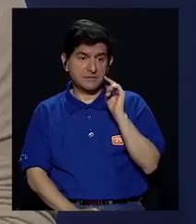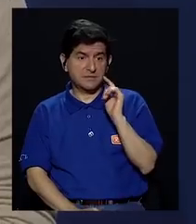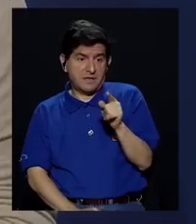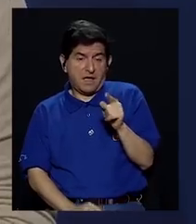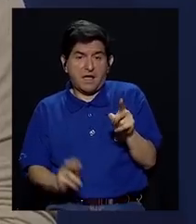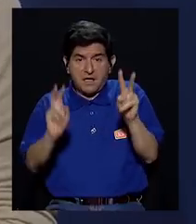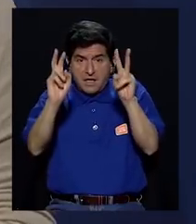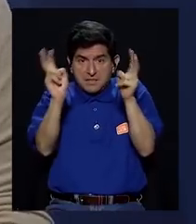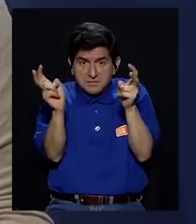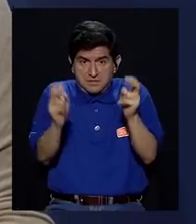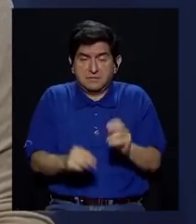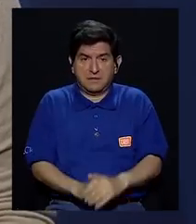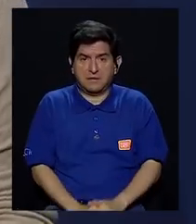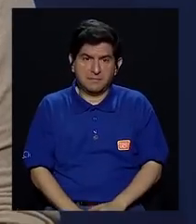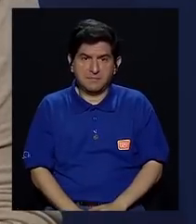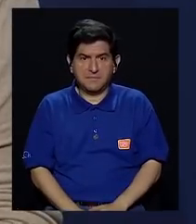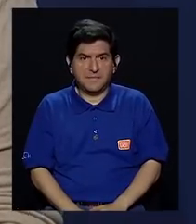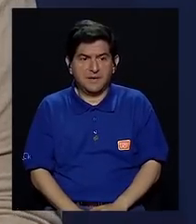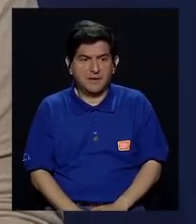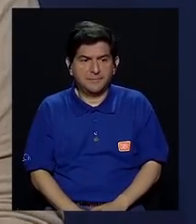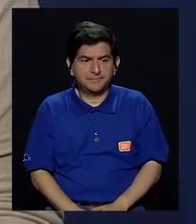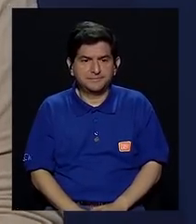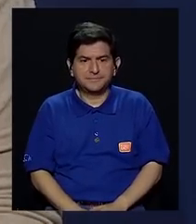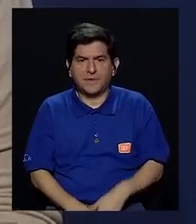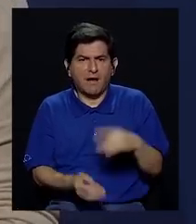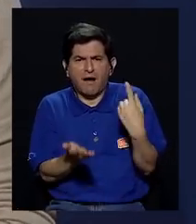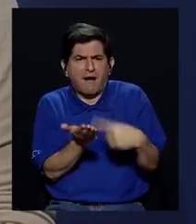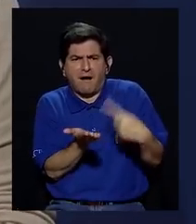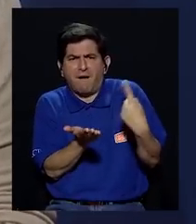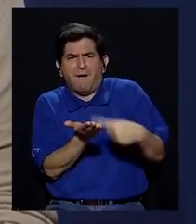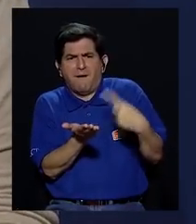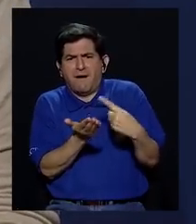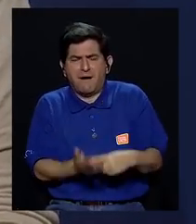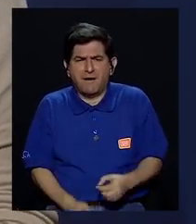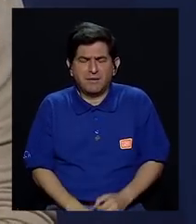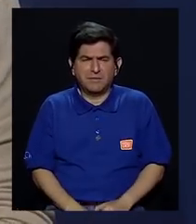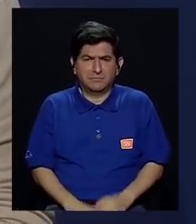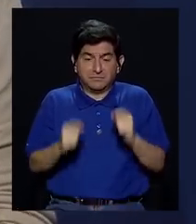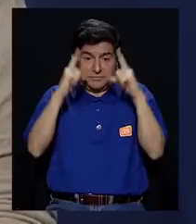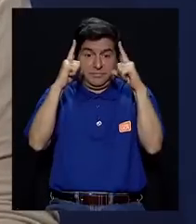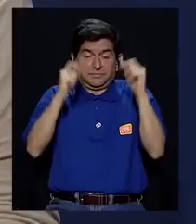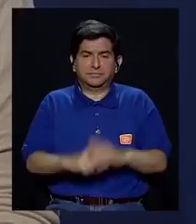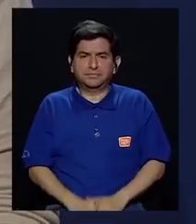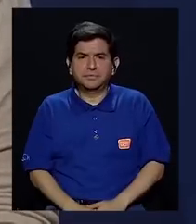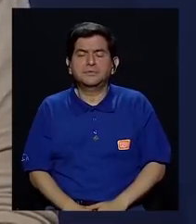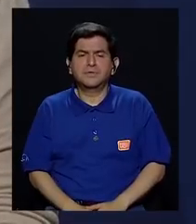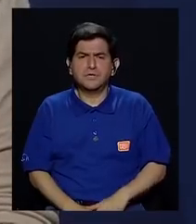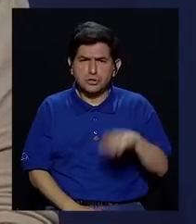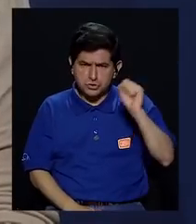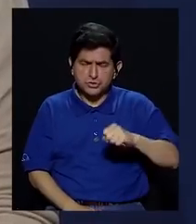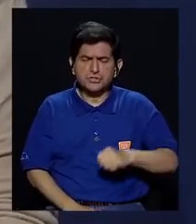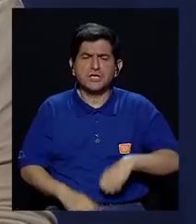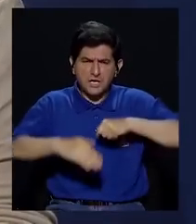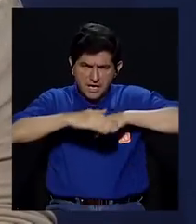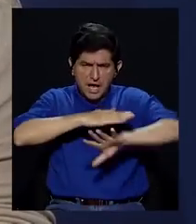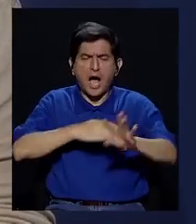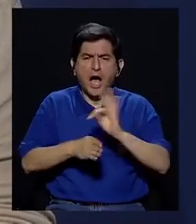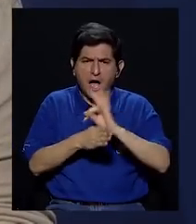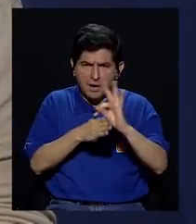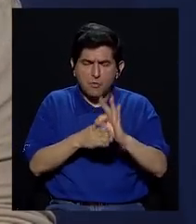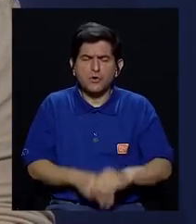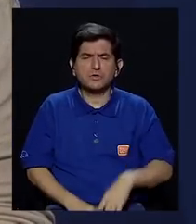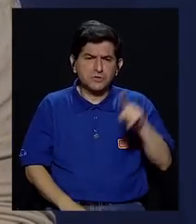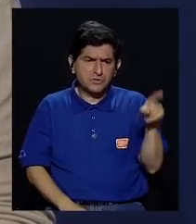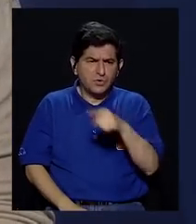asunto que genera escándalo, que genera polémica. Sí, cuando el aborto terapéutico